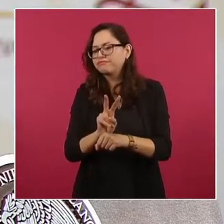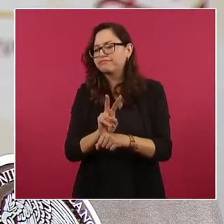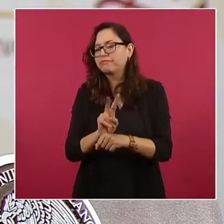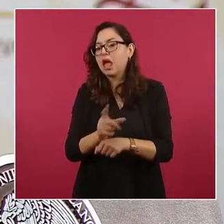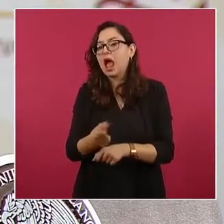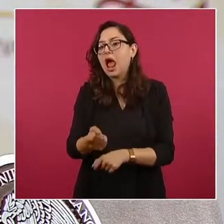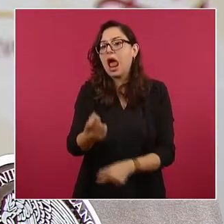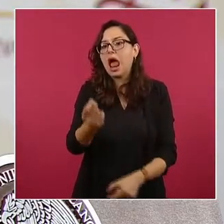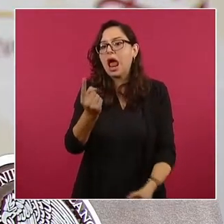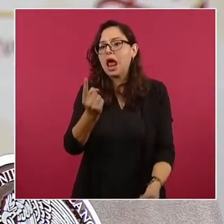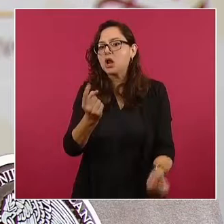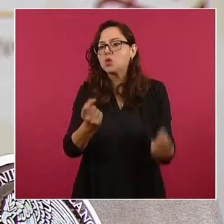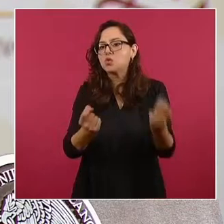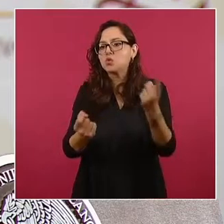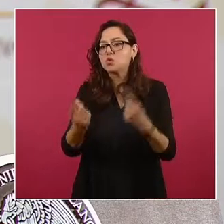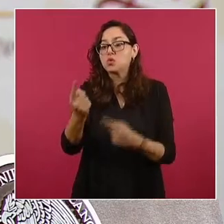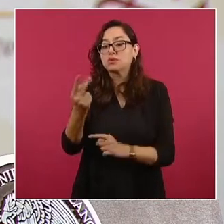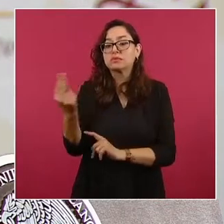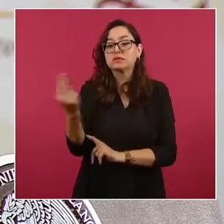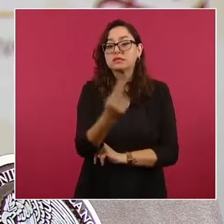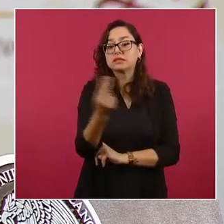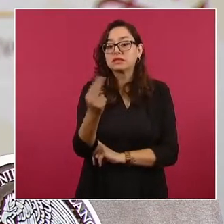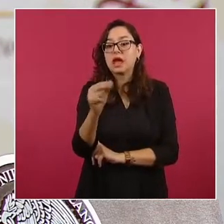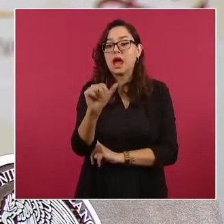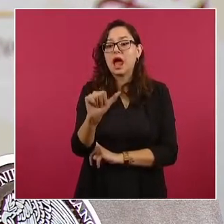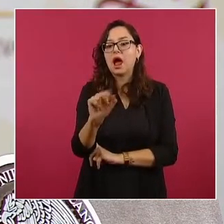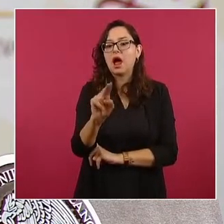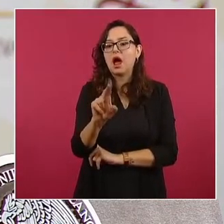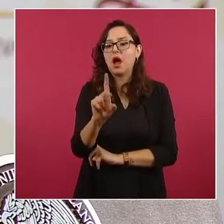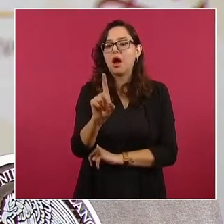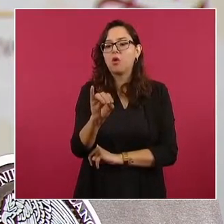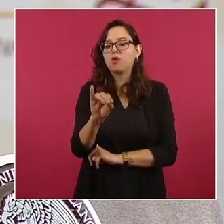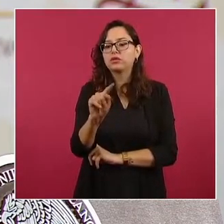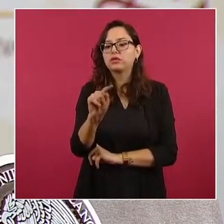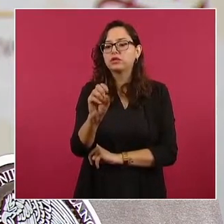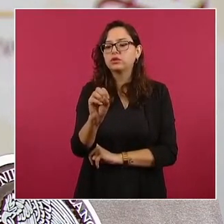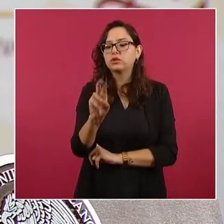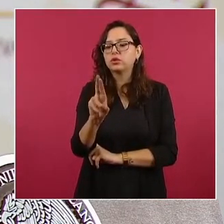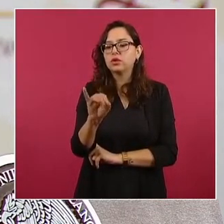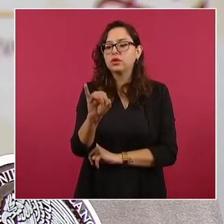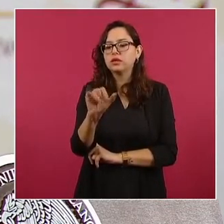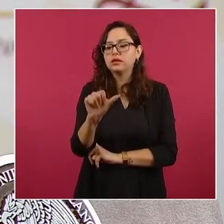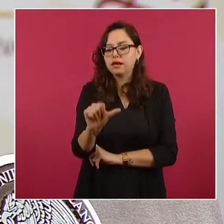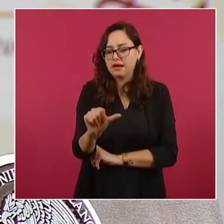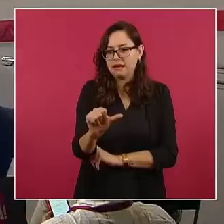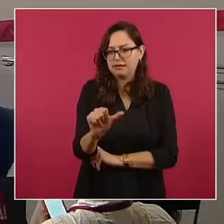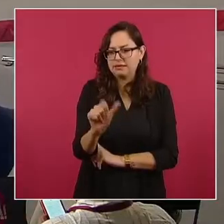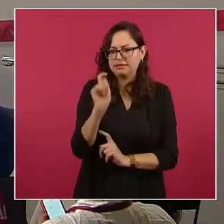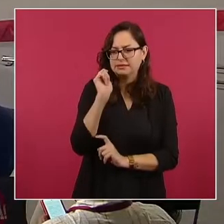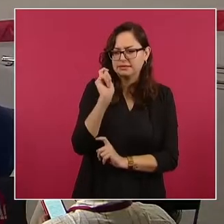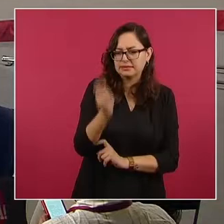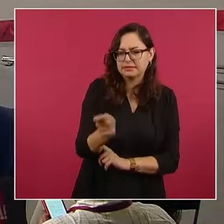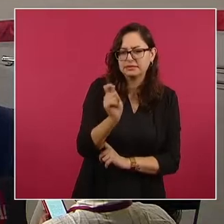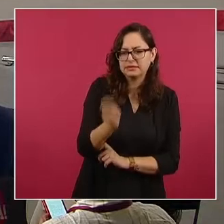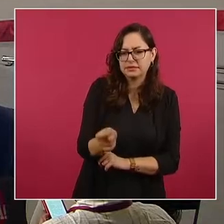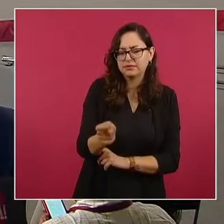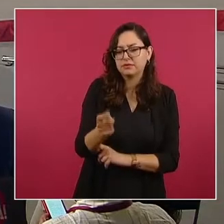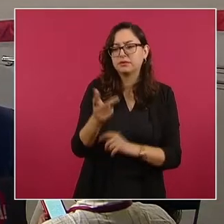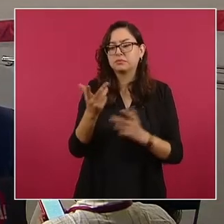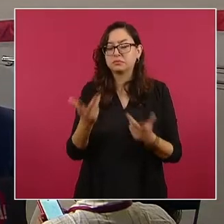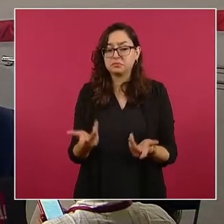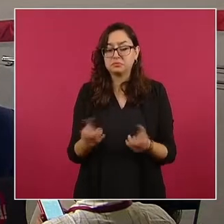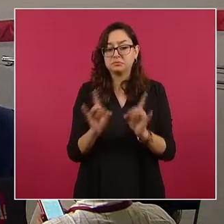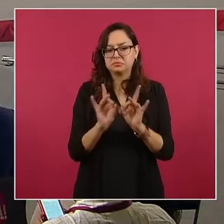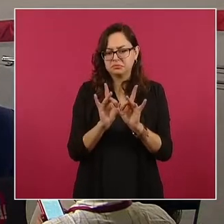aquellas auditorías que se detectan incongruencias entre gastos e ingresos, el SAT podrá solicitar la